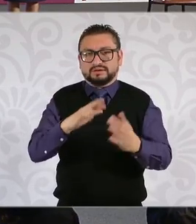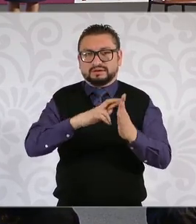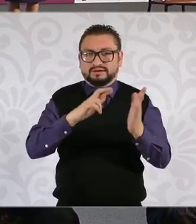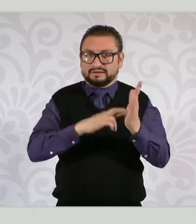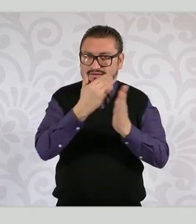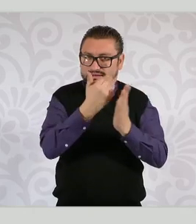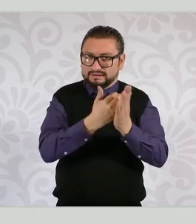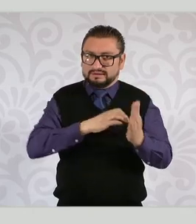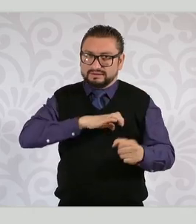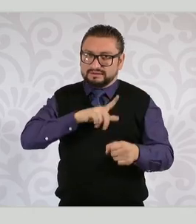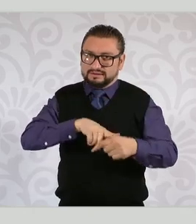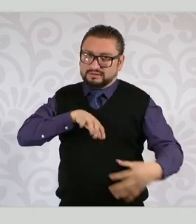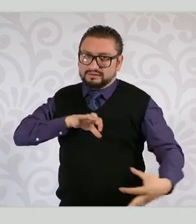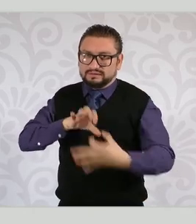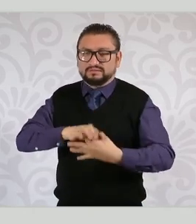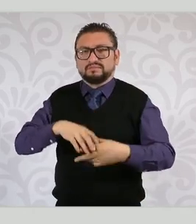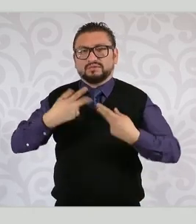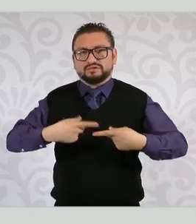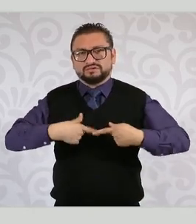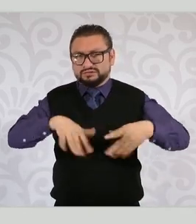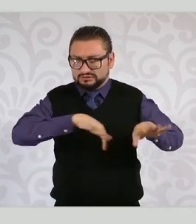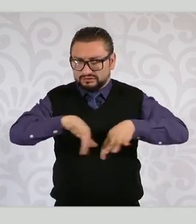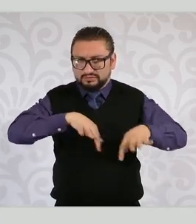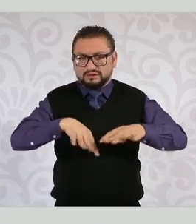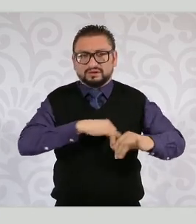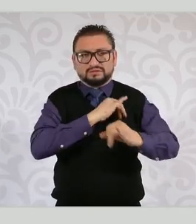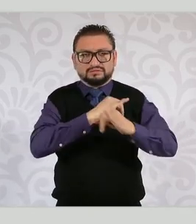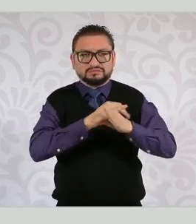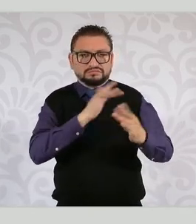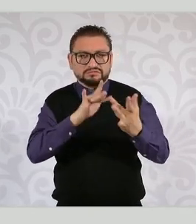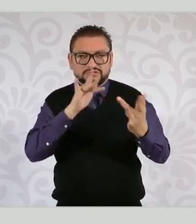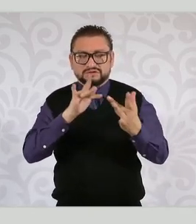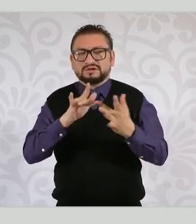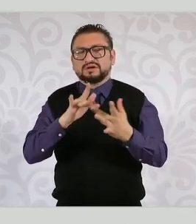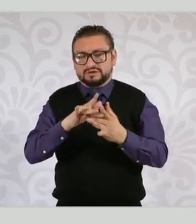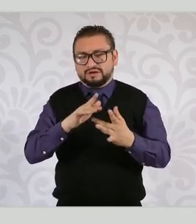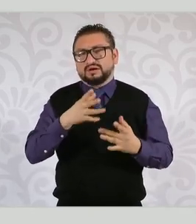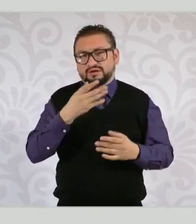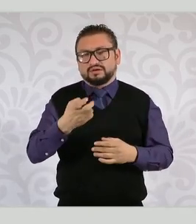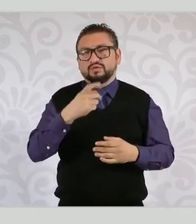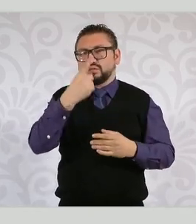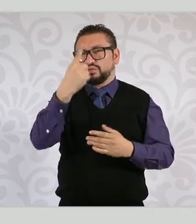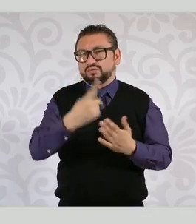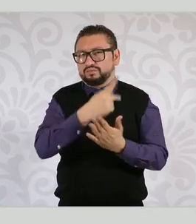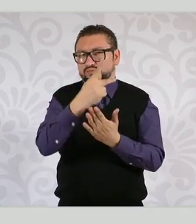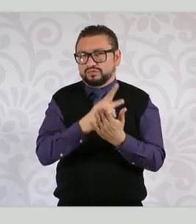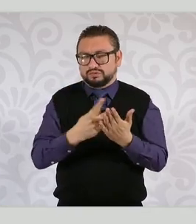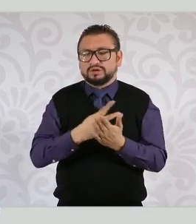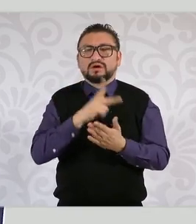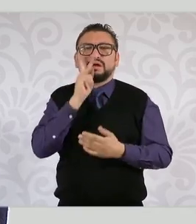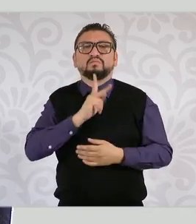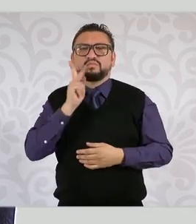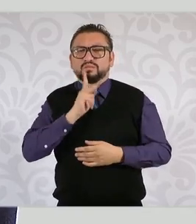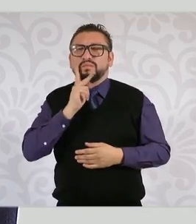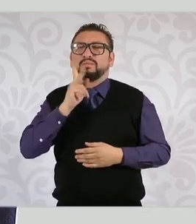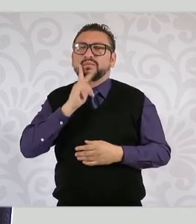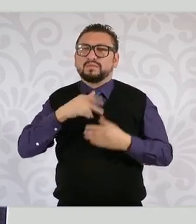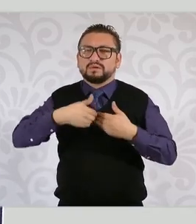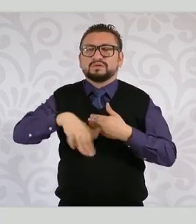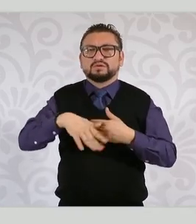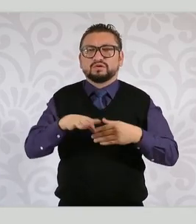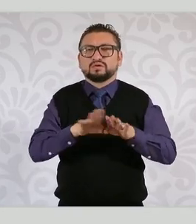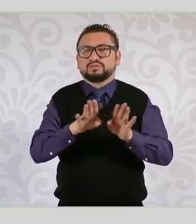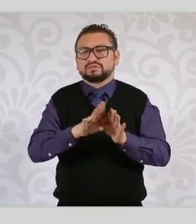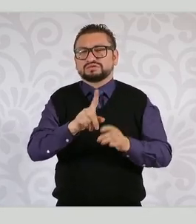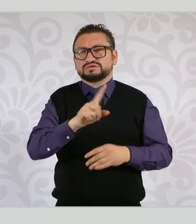específicas para el trabajo en plataformas digitales, incluyendo un programa piloto, como ya mencioné, para las plataformas, esto de